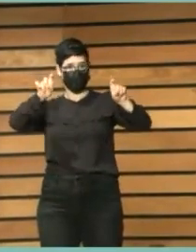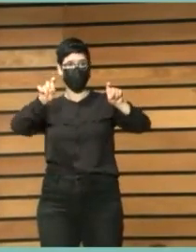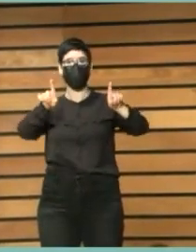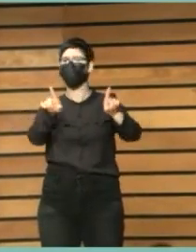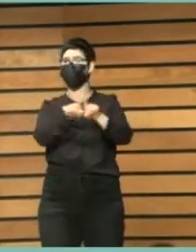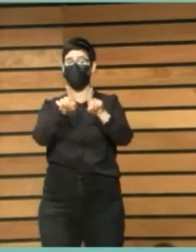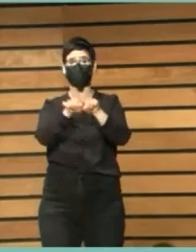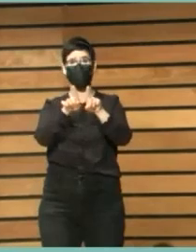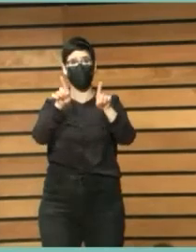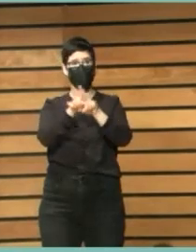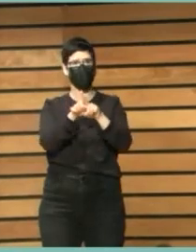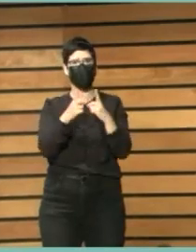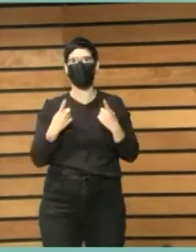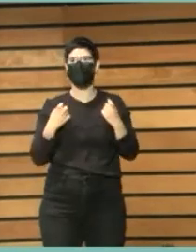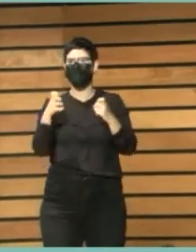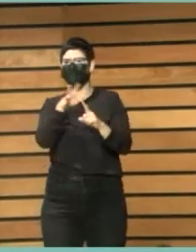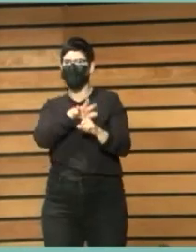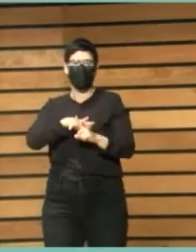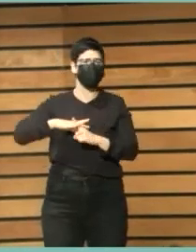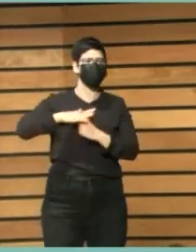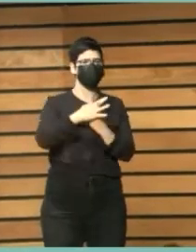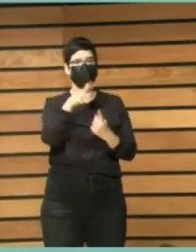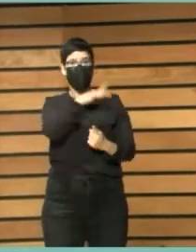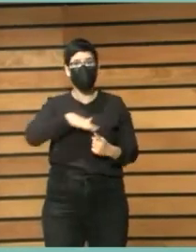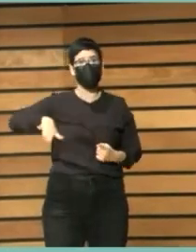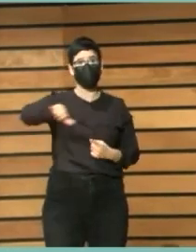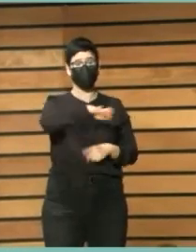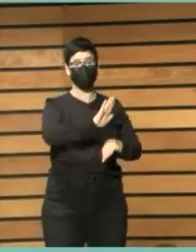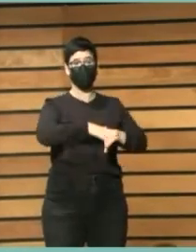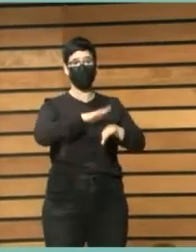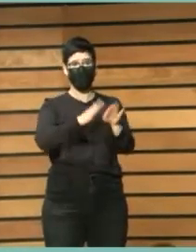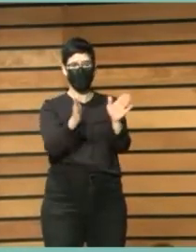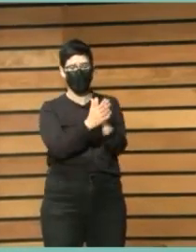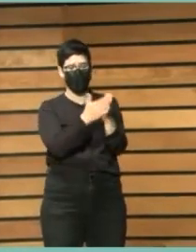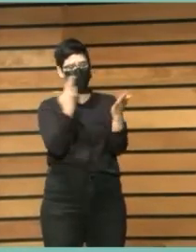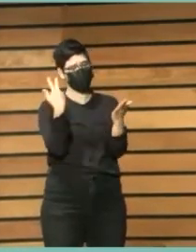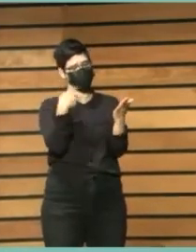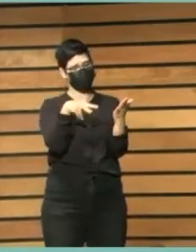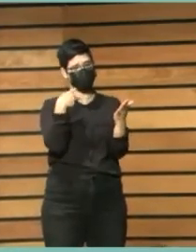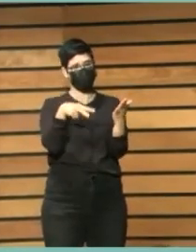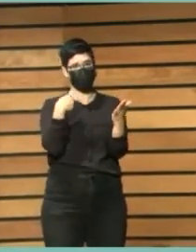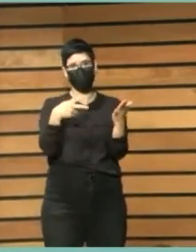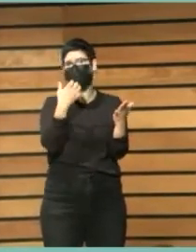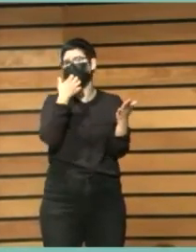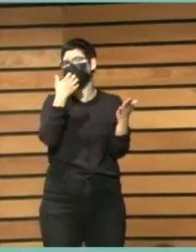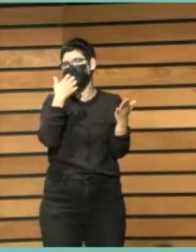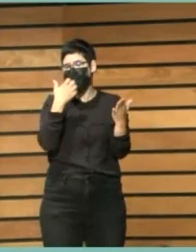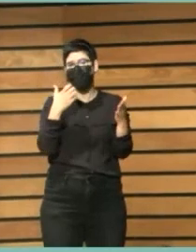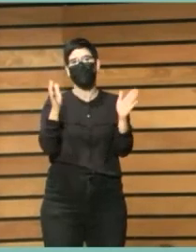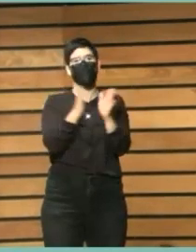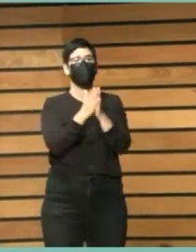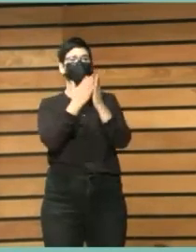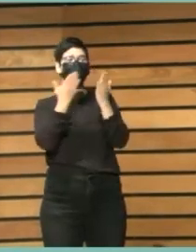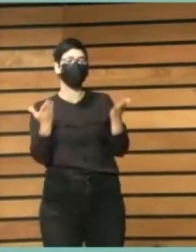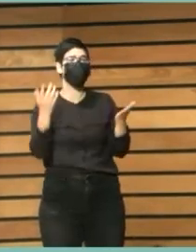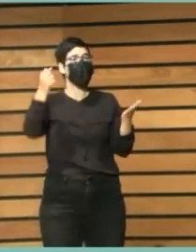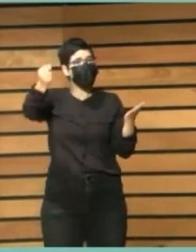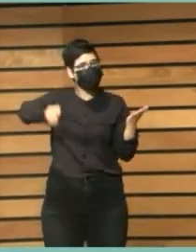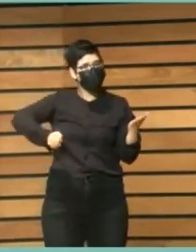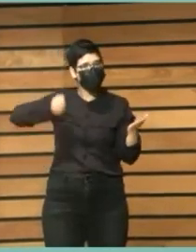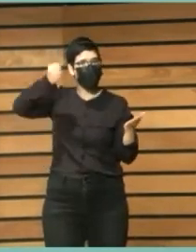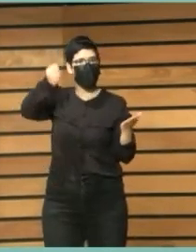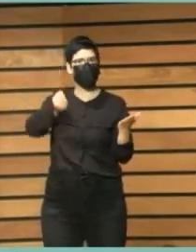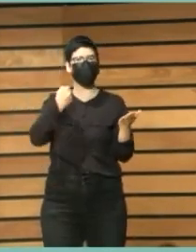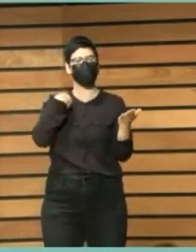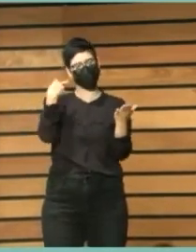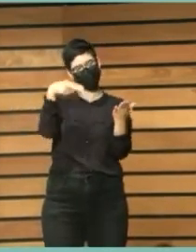la necesidad de contextos para poder leer adecuadamente fragmentos del Quijote o fragmentos